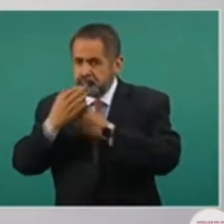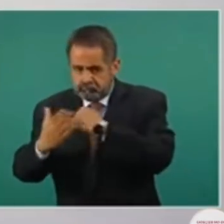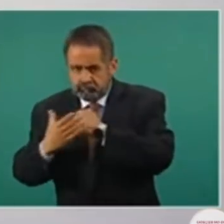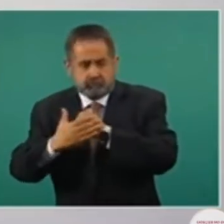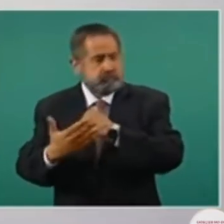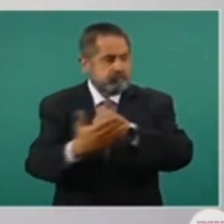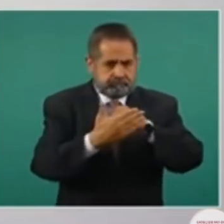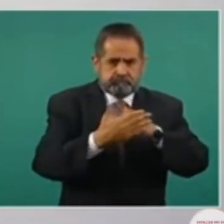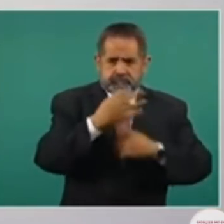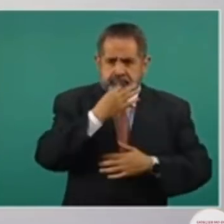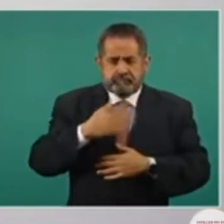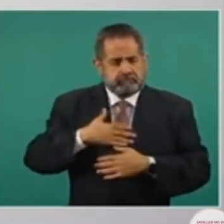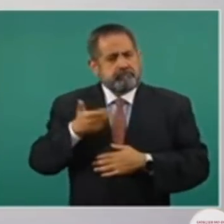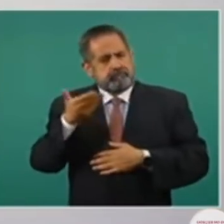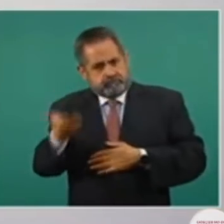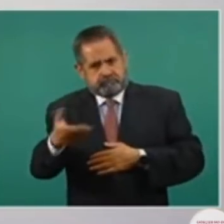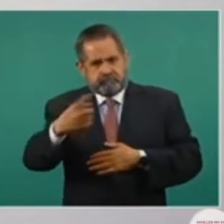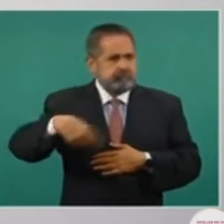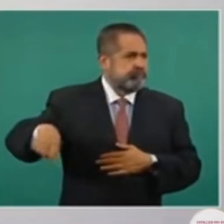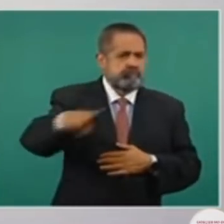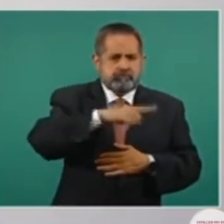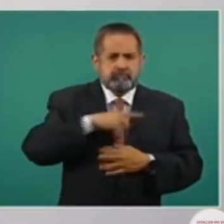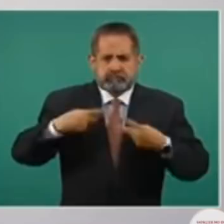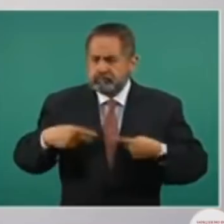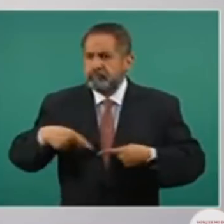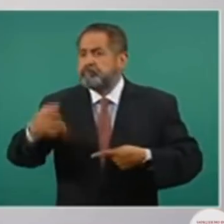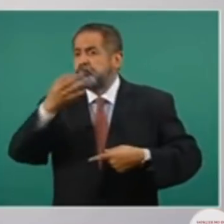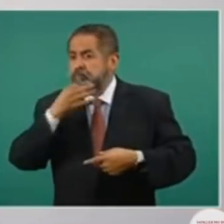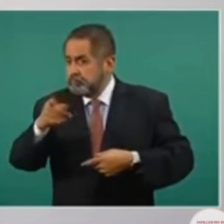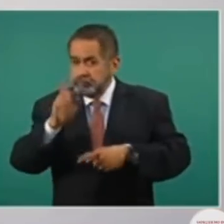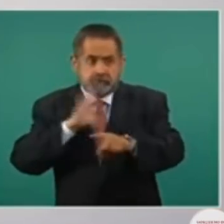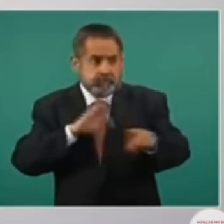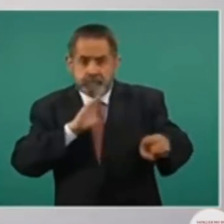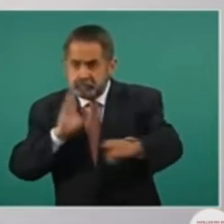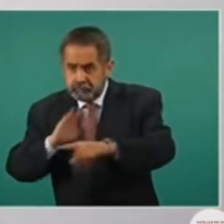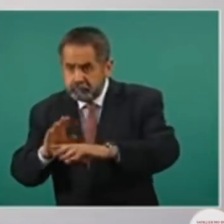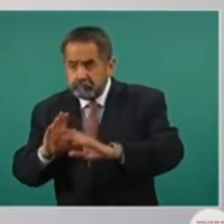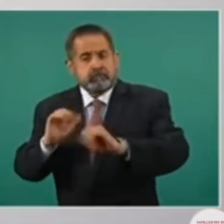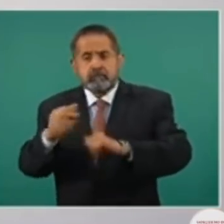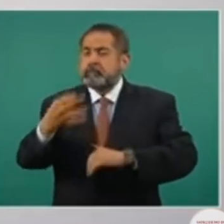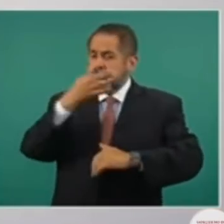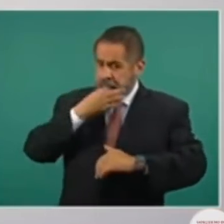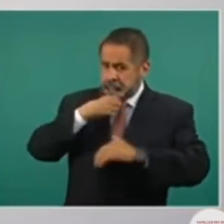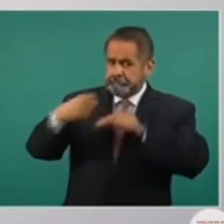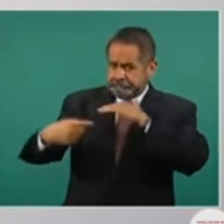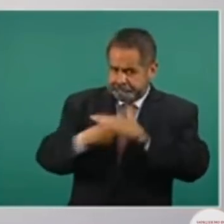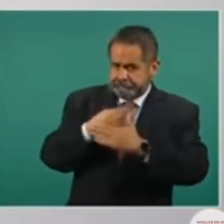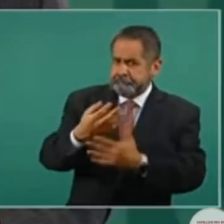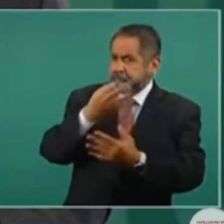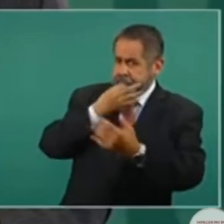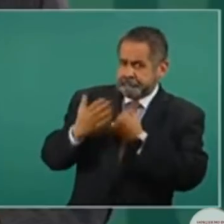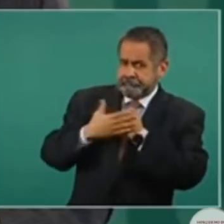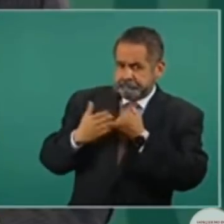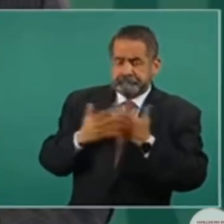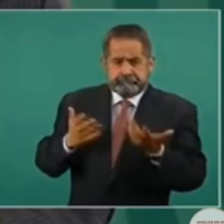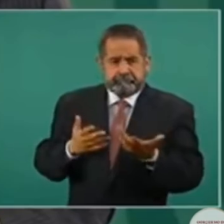Estados Unidos al presidente Biden. Hay que recordar, amigos y amigas, que la Embajada de Estados Unidos está financiando